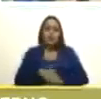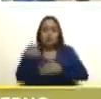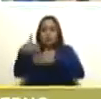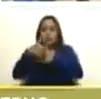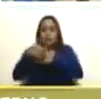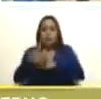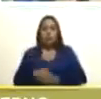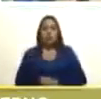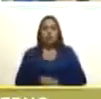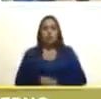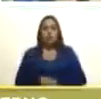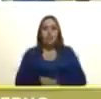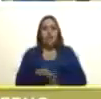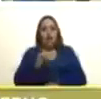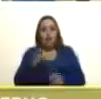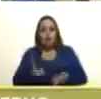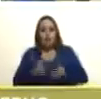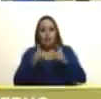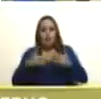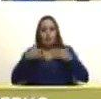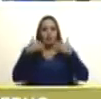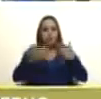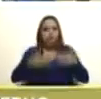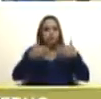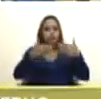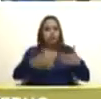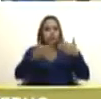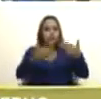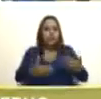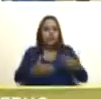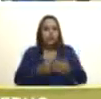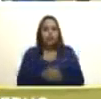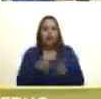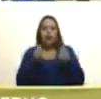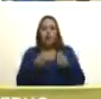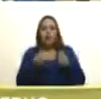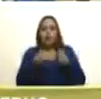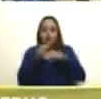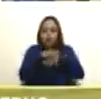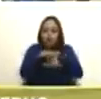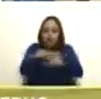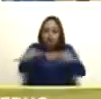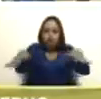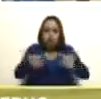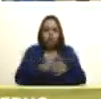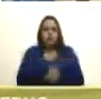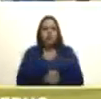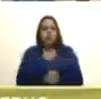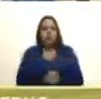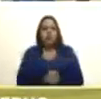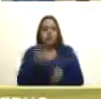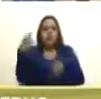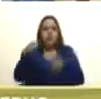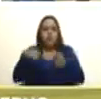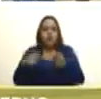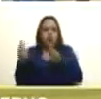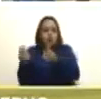cabalgar cabalgar la distribución cristiana de los recursos